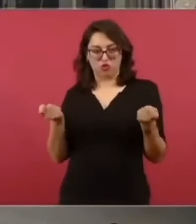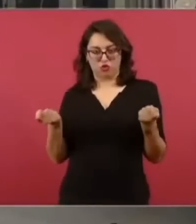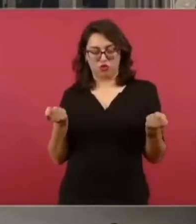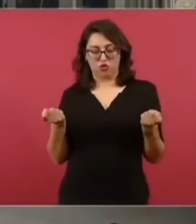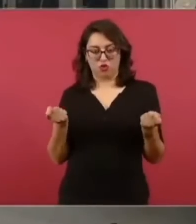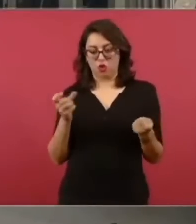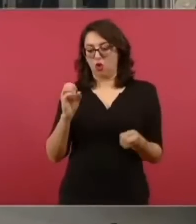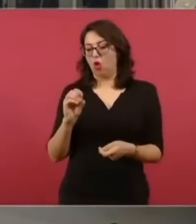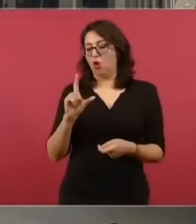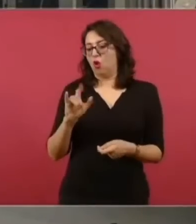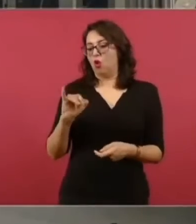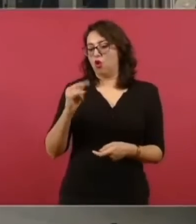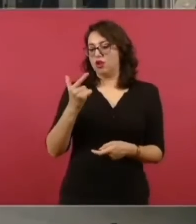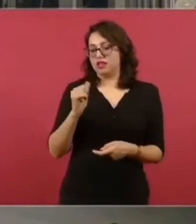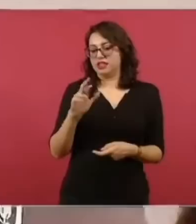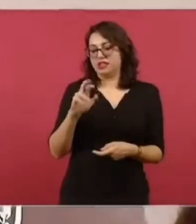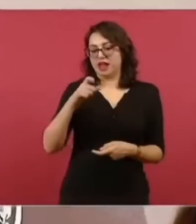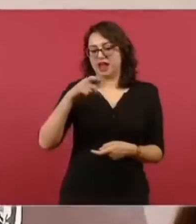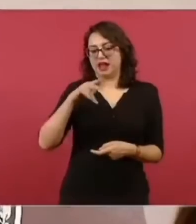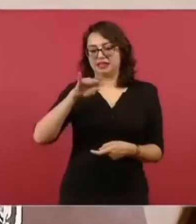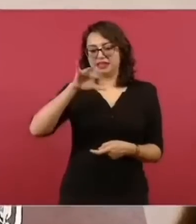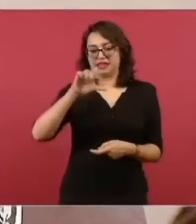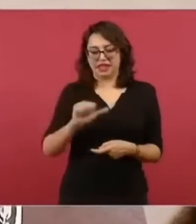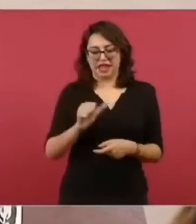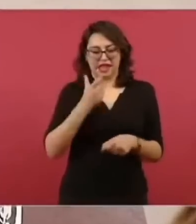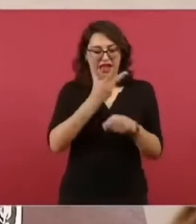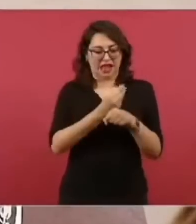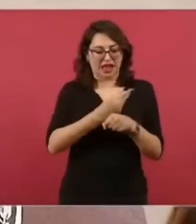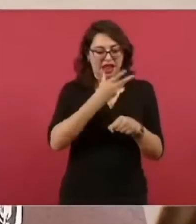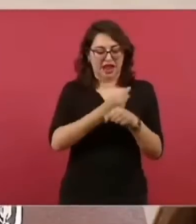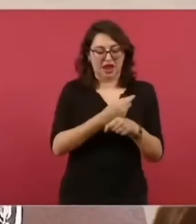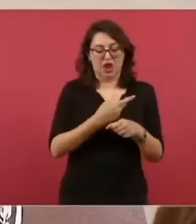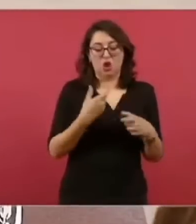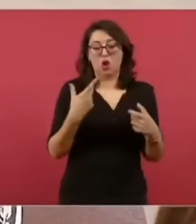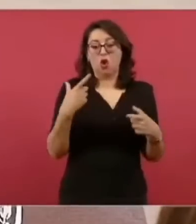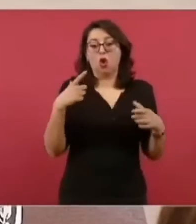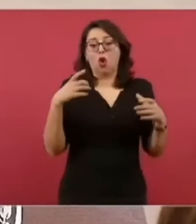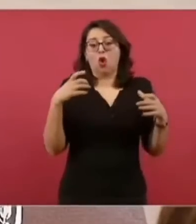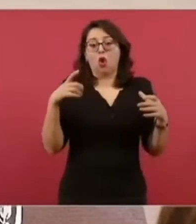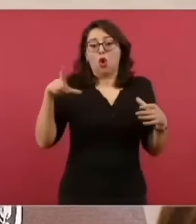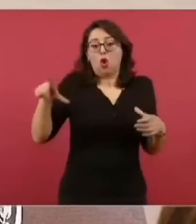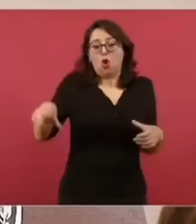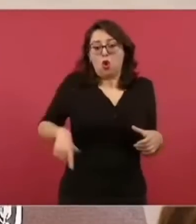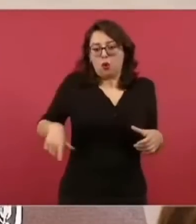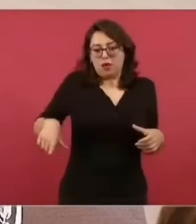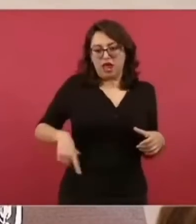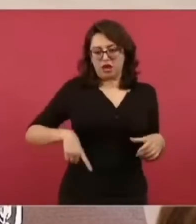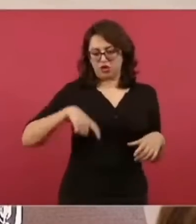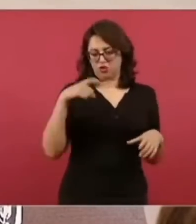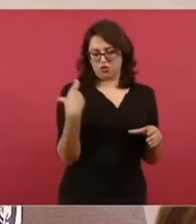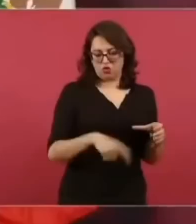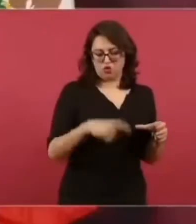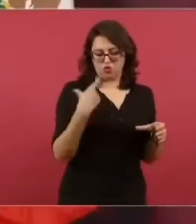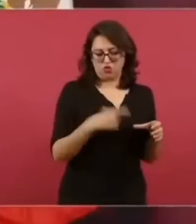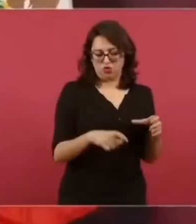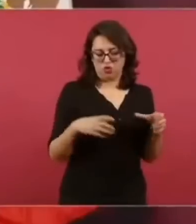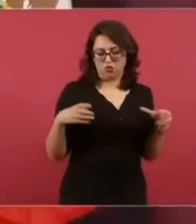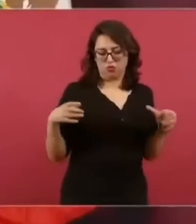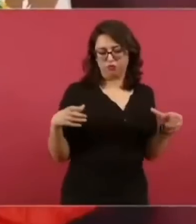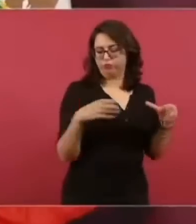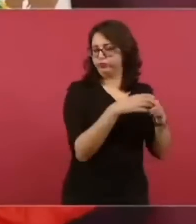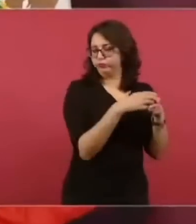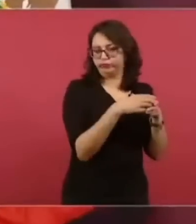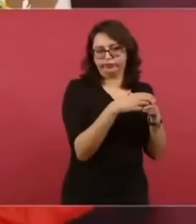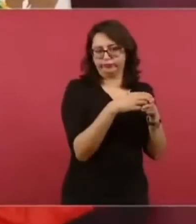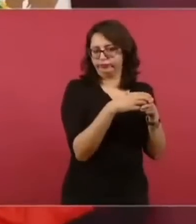una oligarquía, que significa el gobierno de los ricos y para